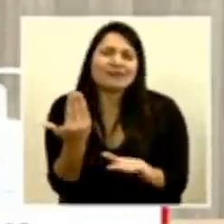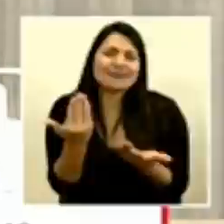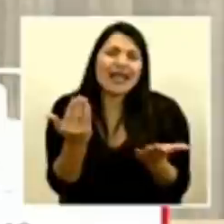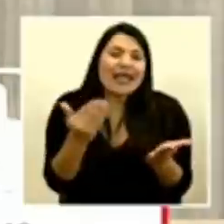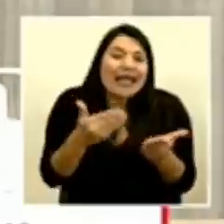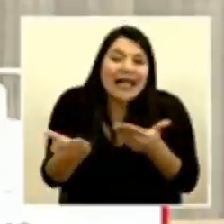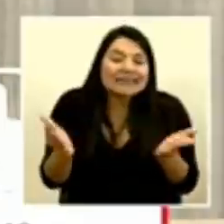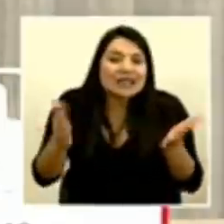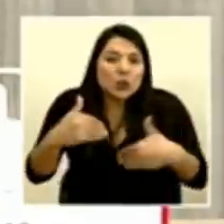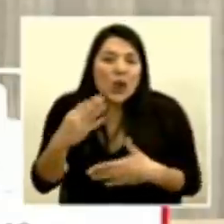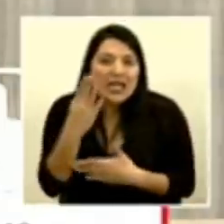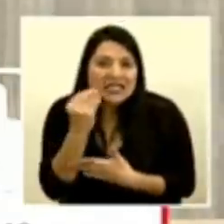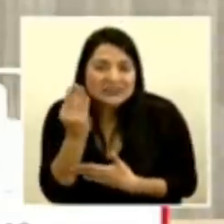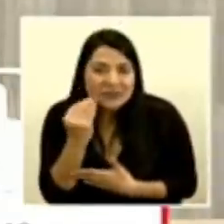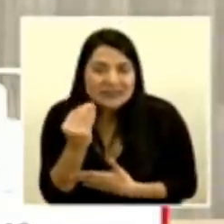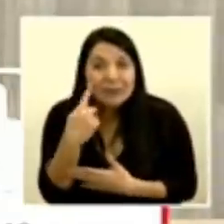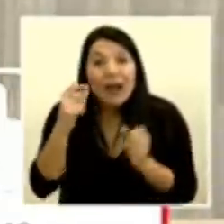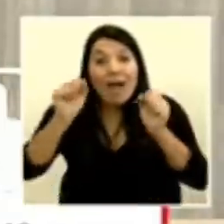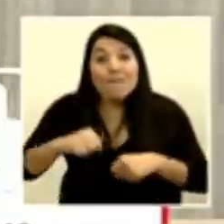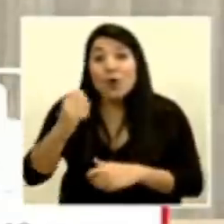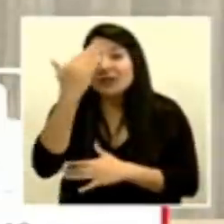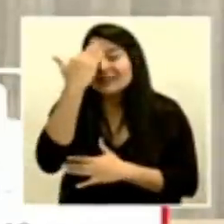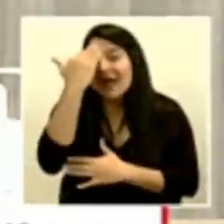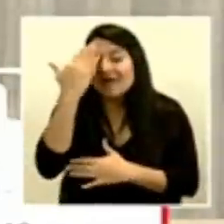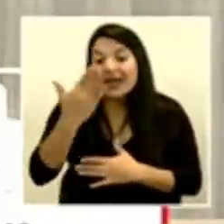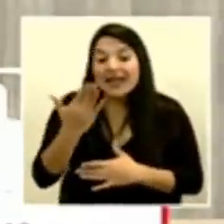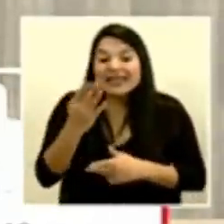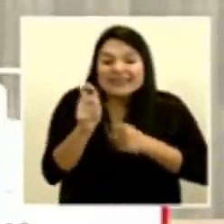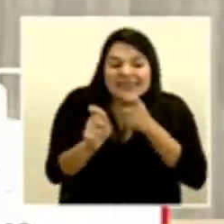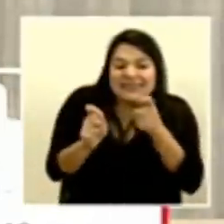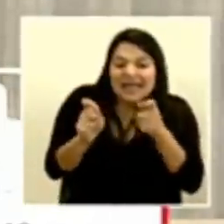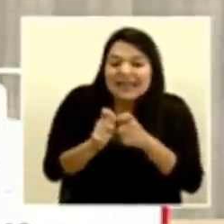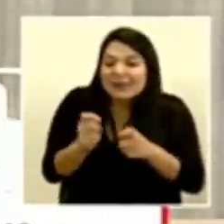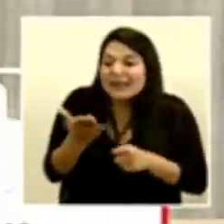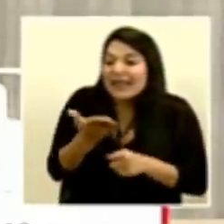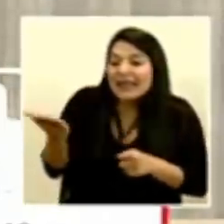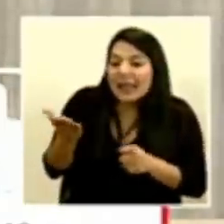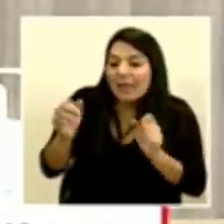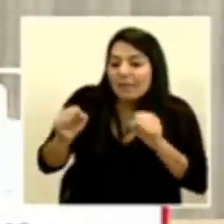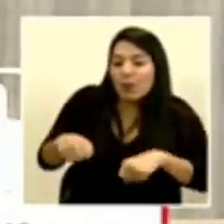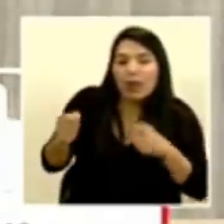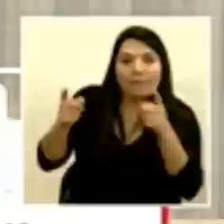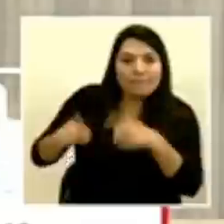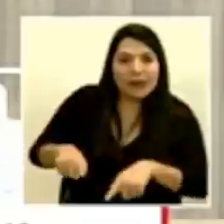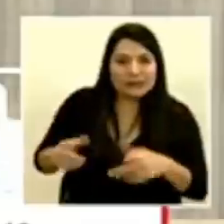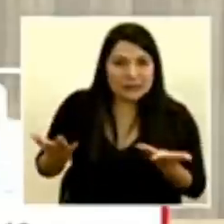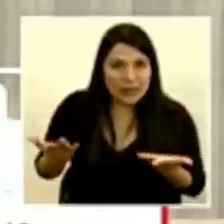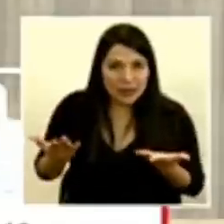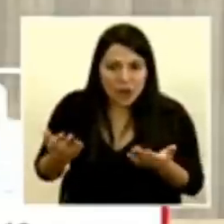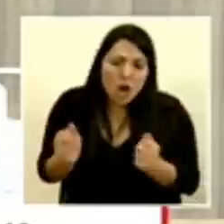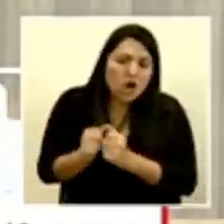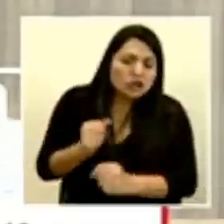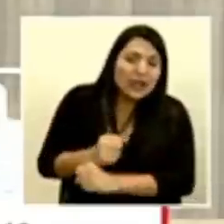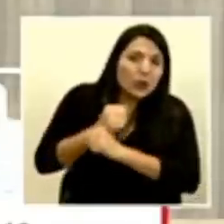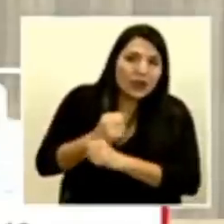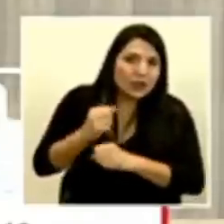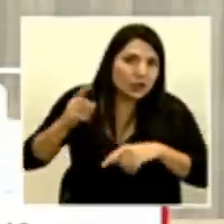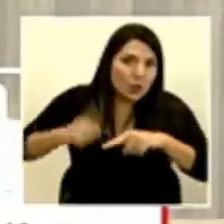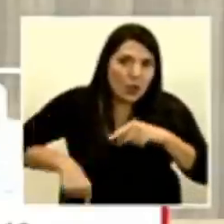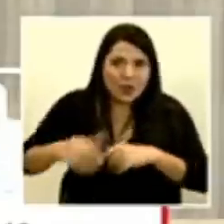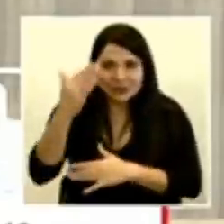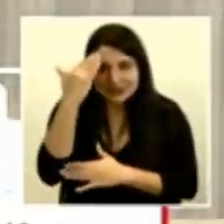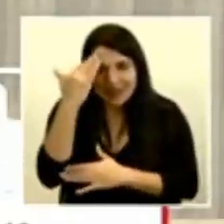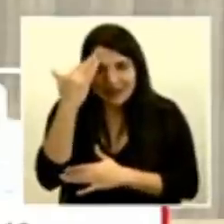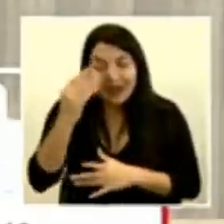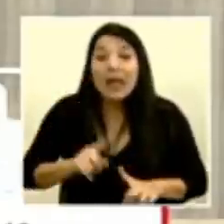tanta sistematización para saber exactamente qué podemos esperar con toda certeza lo que sí le puedo